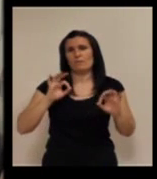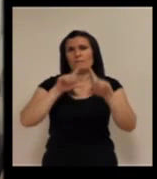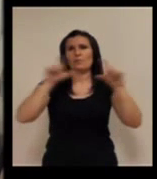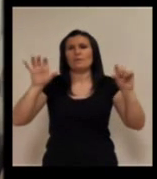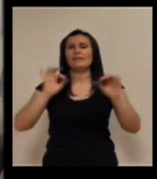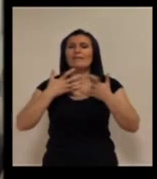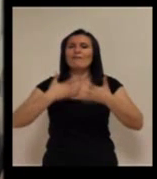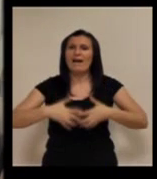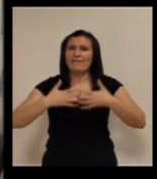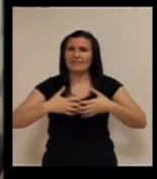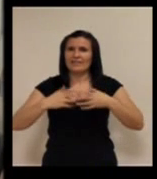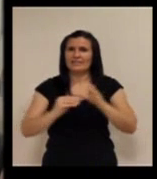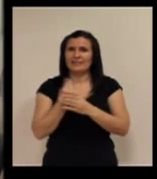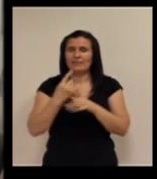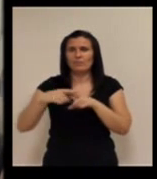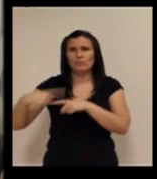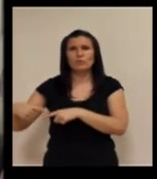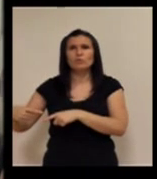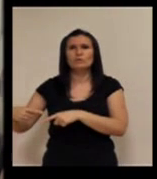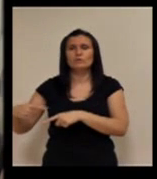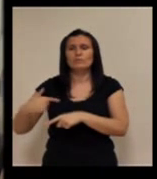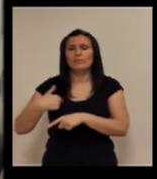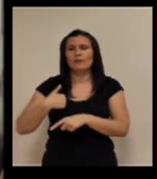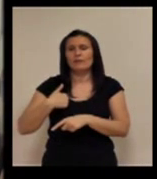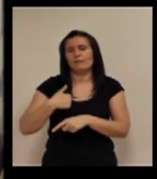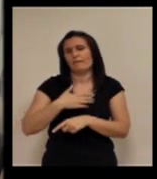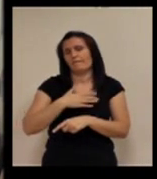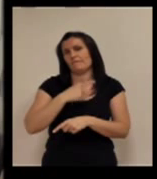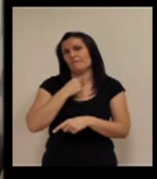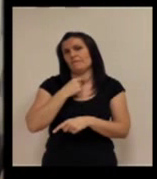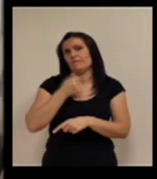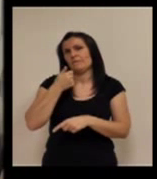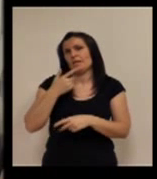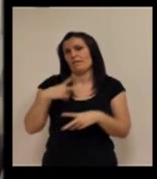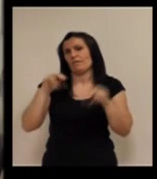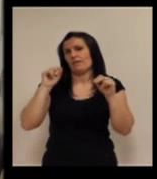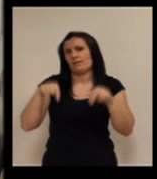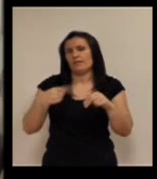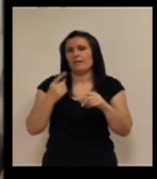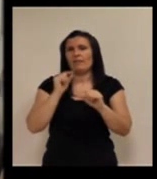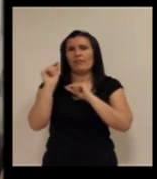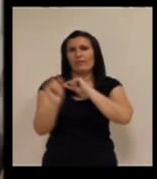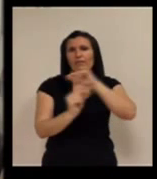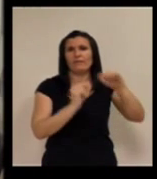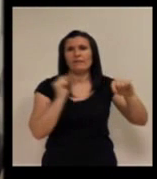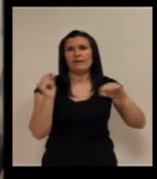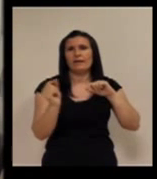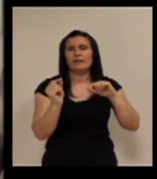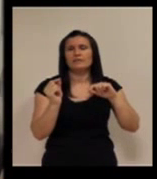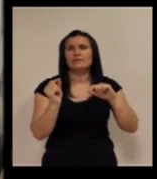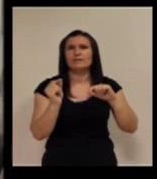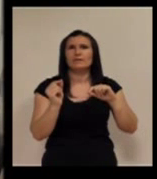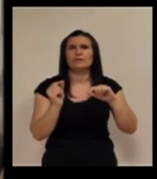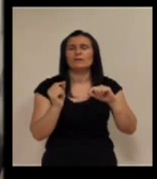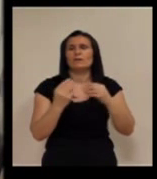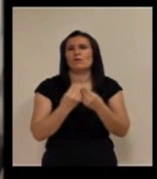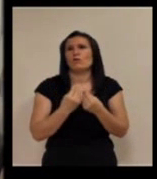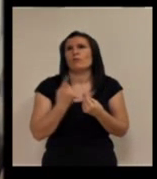bueno aunque represento una compañía un fabricante la verdad que lo que me gustaría cerrar nuestra parte de debate con